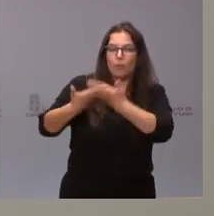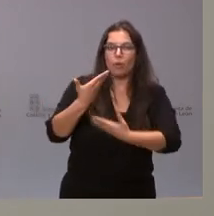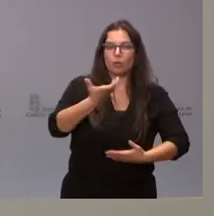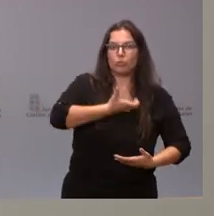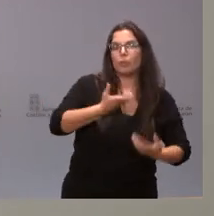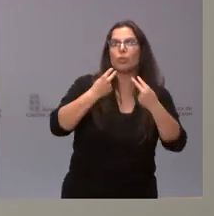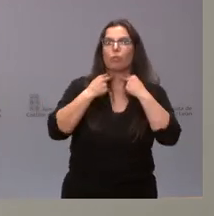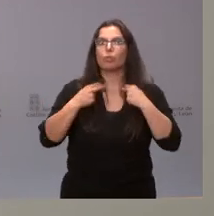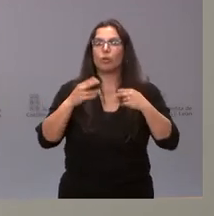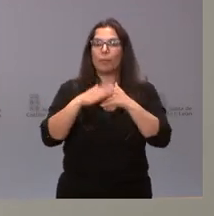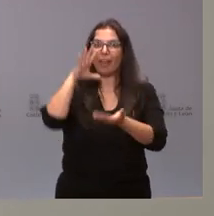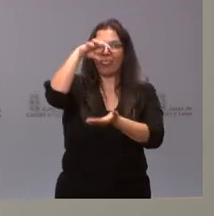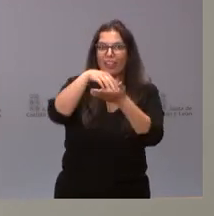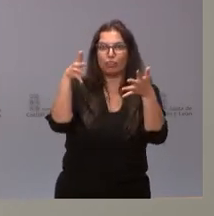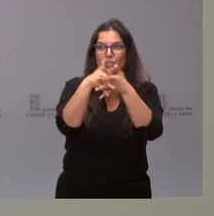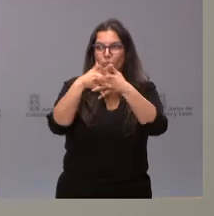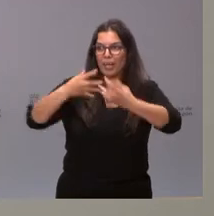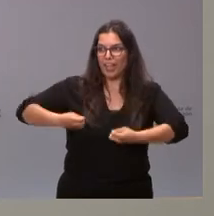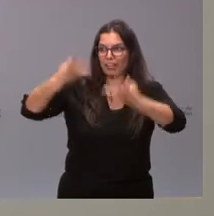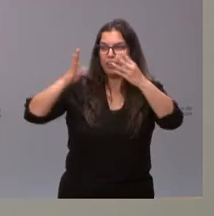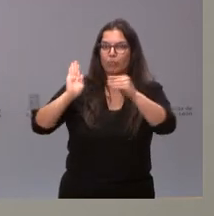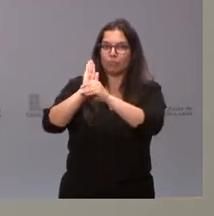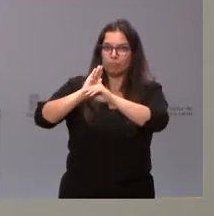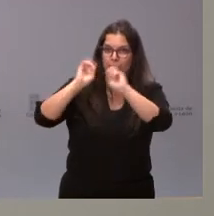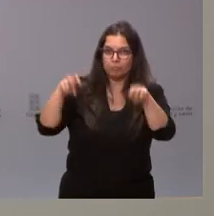para mejora de las infraestructuras de las inversiones.